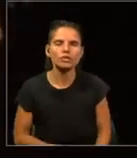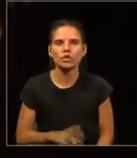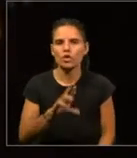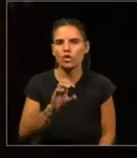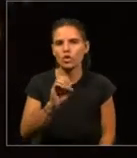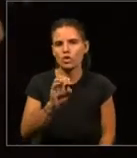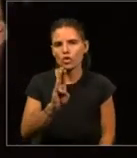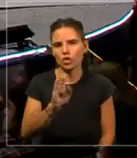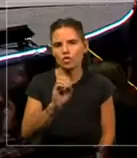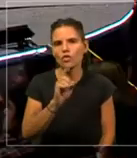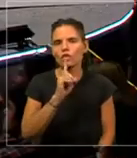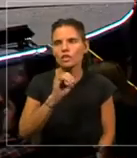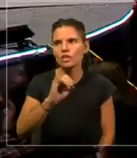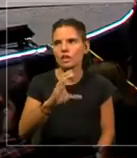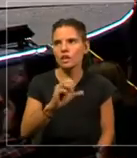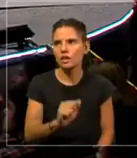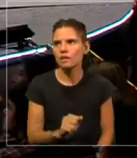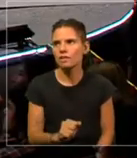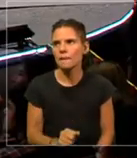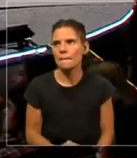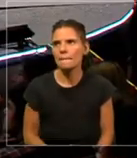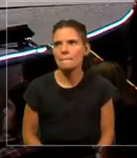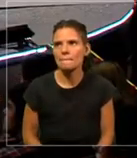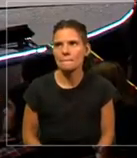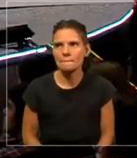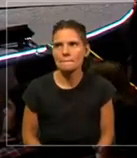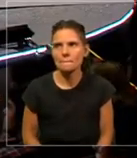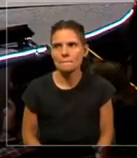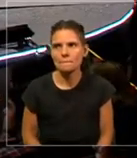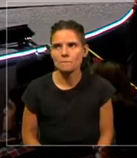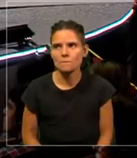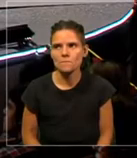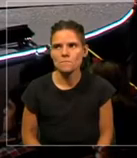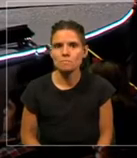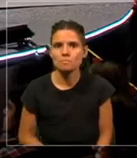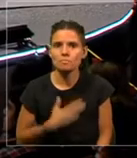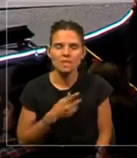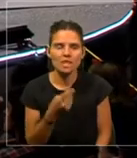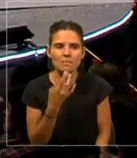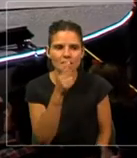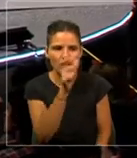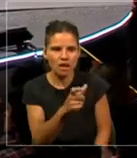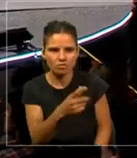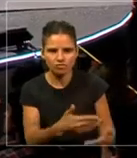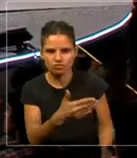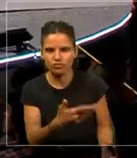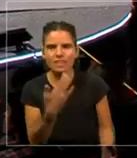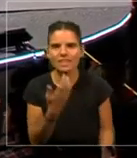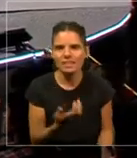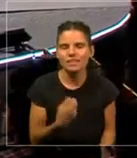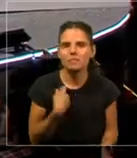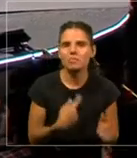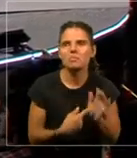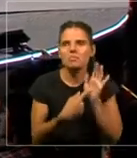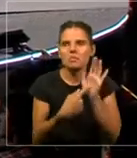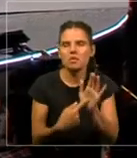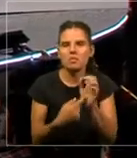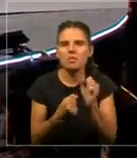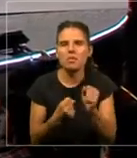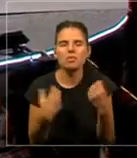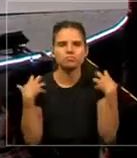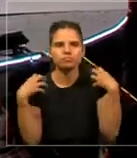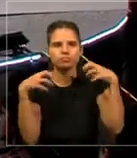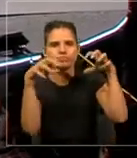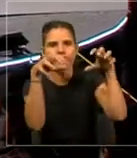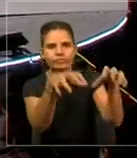lo que trata Robotica es demostrarnos de que tal vez tengamos que delegar nosotros una